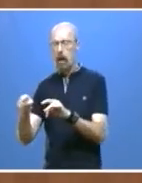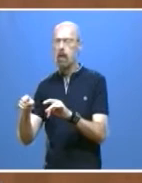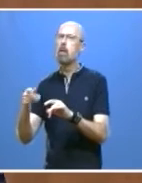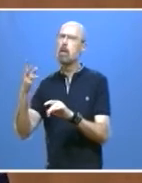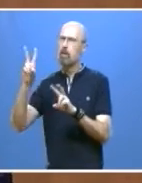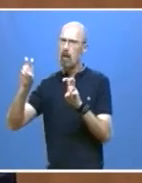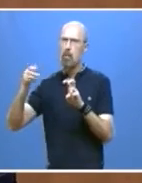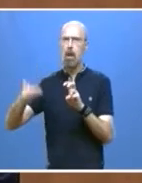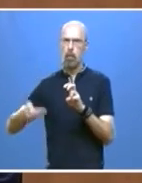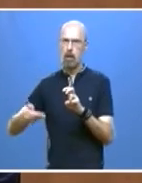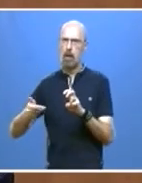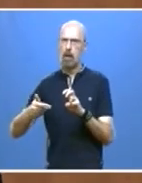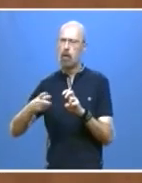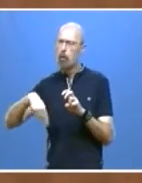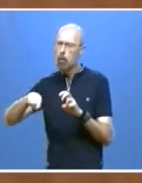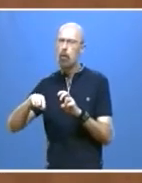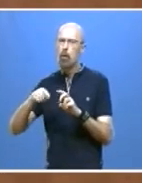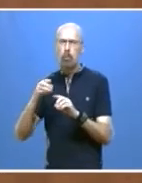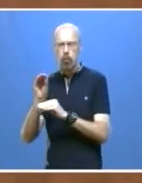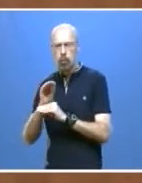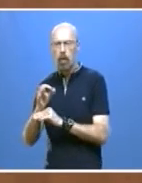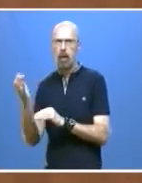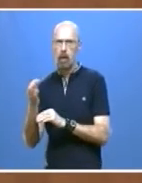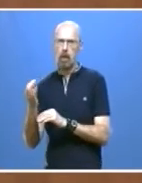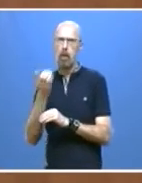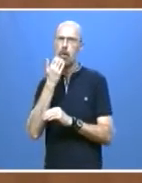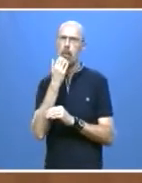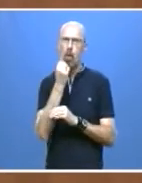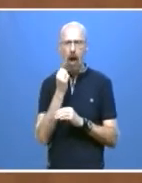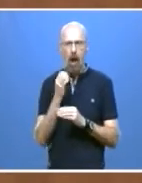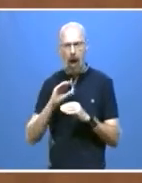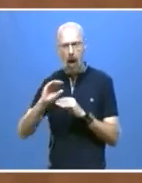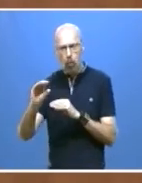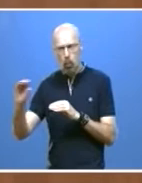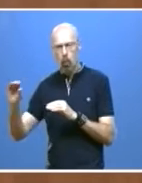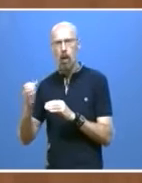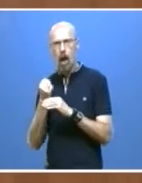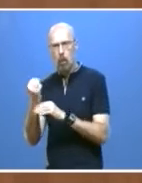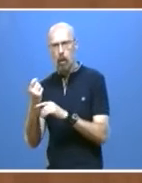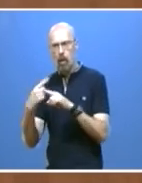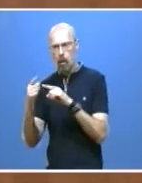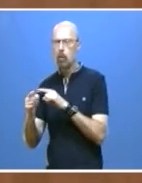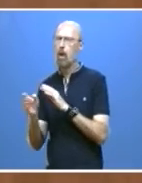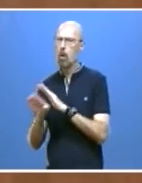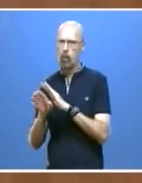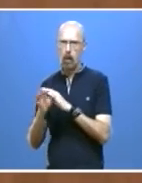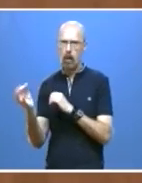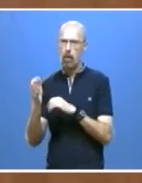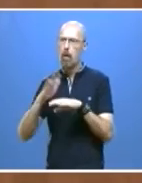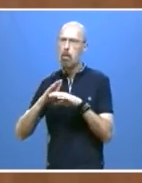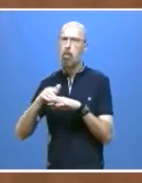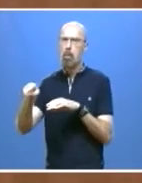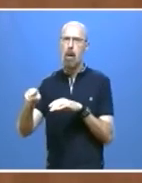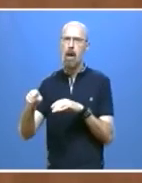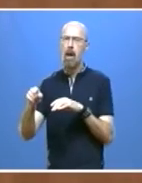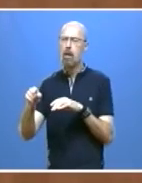Es esencial mantener la dotación de las ayudas como sostén fundamental, esencial de